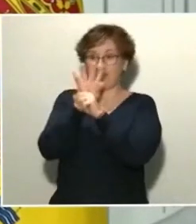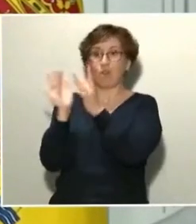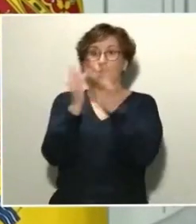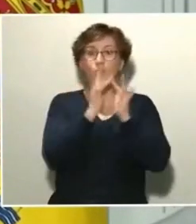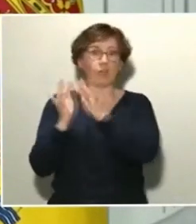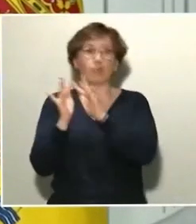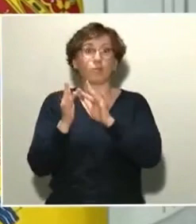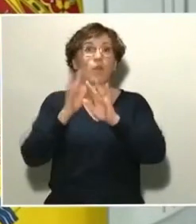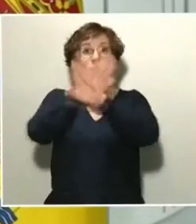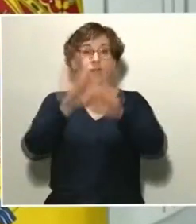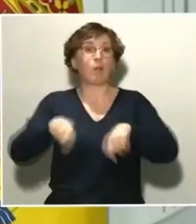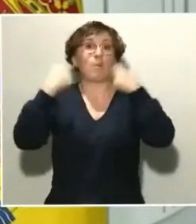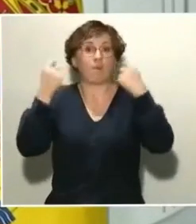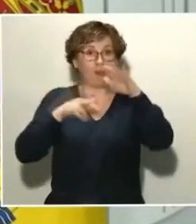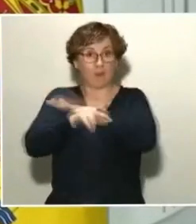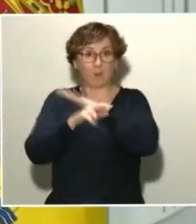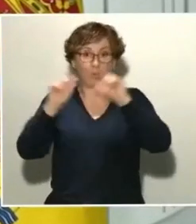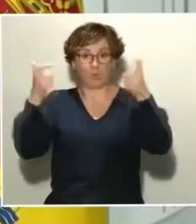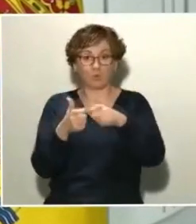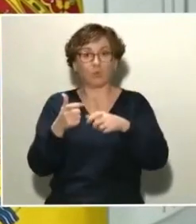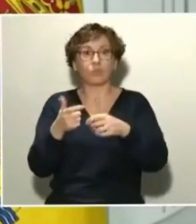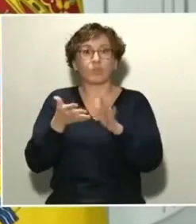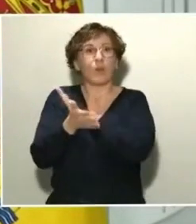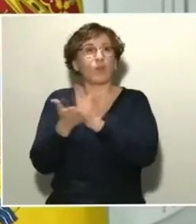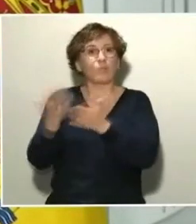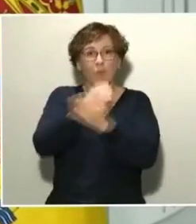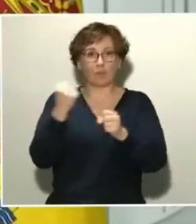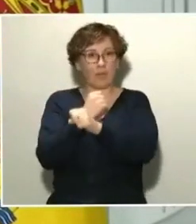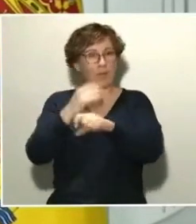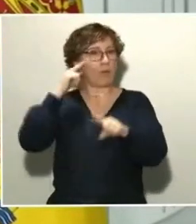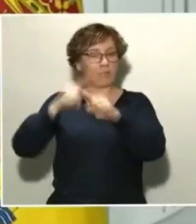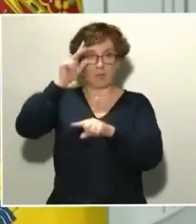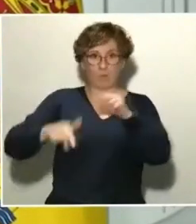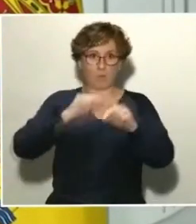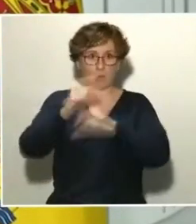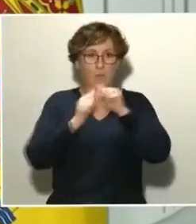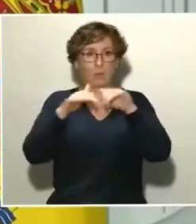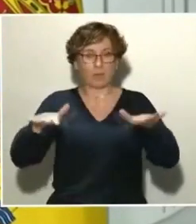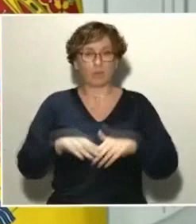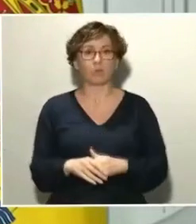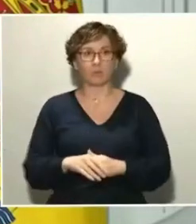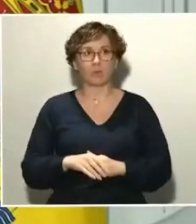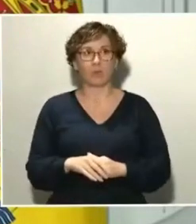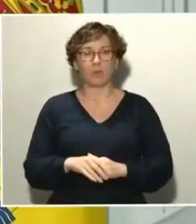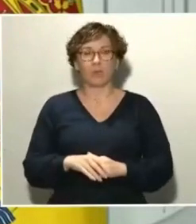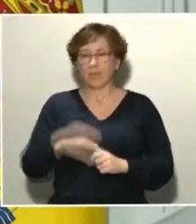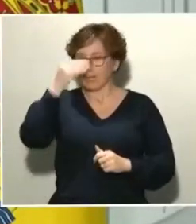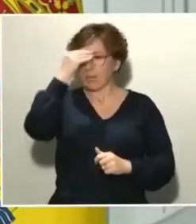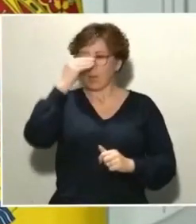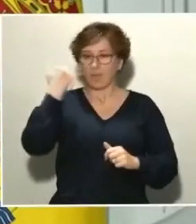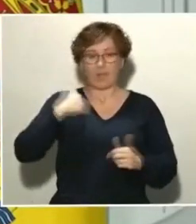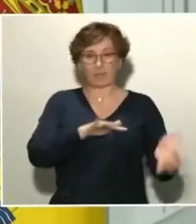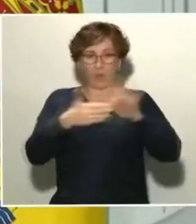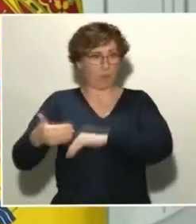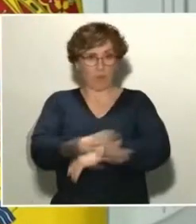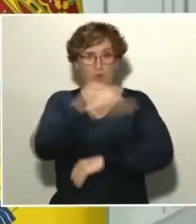íntegros en este momento para combatir al virus. Esto, afortunadamente, se implementó, yo creo que, correctamente y ahora las precauciones que